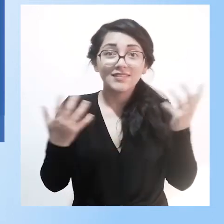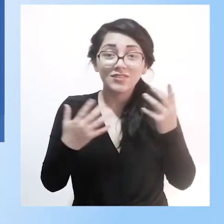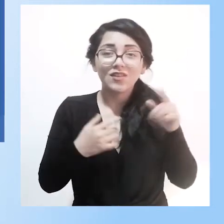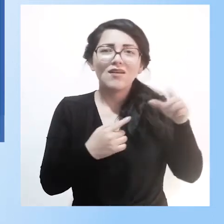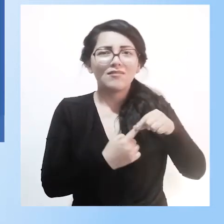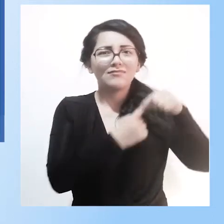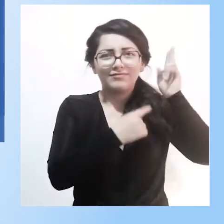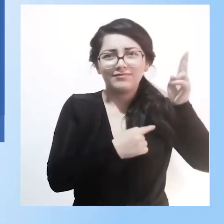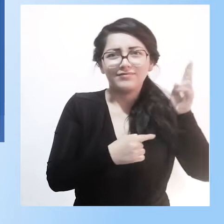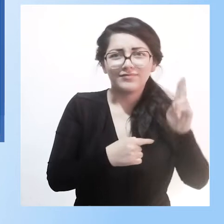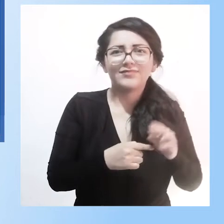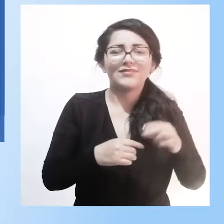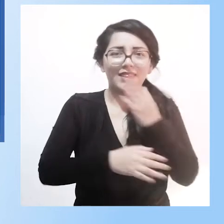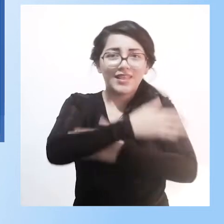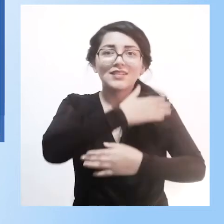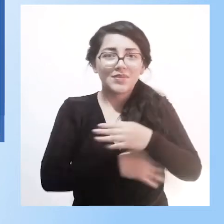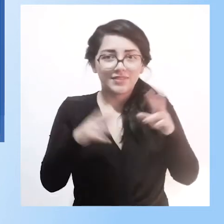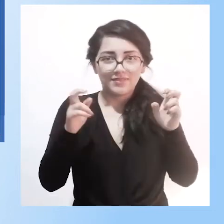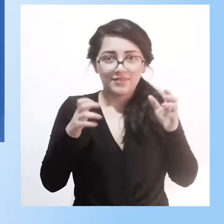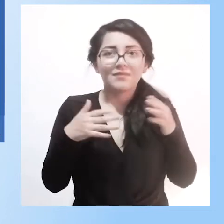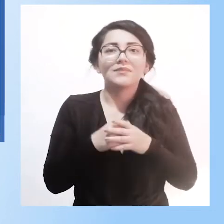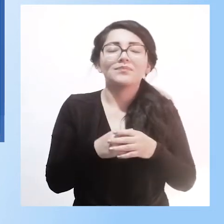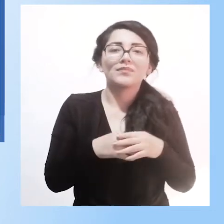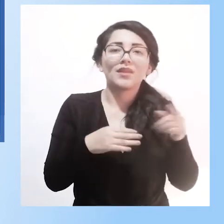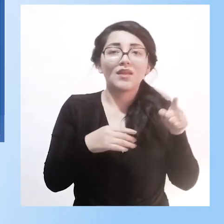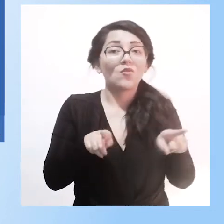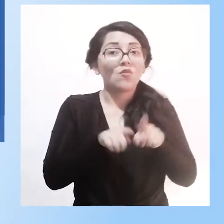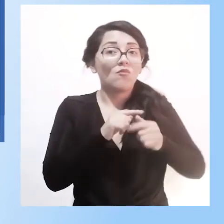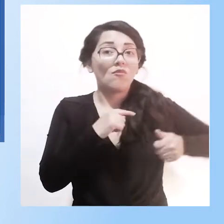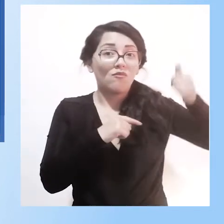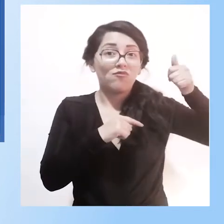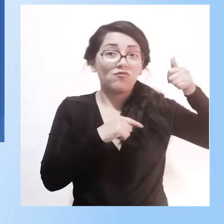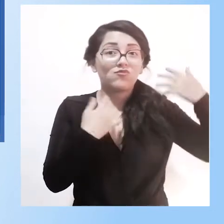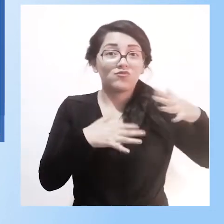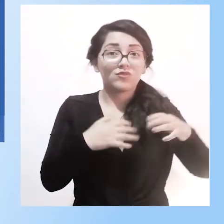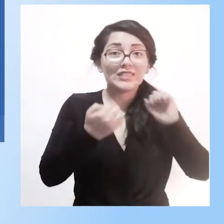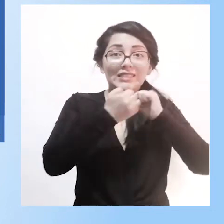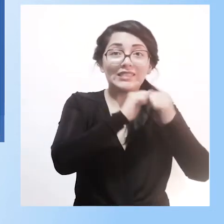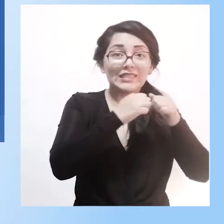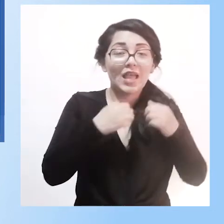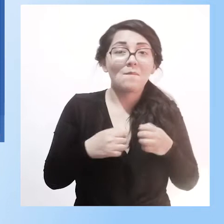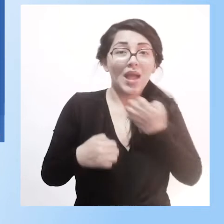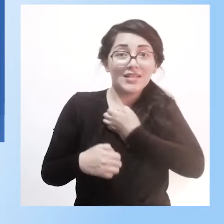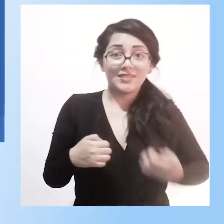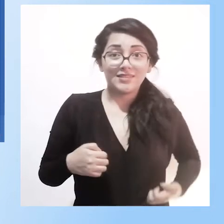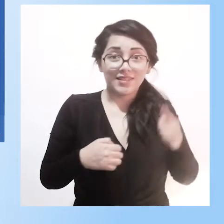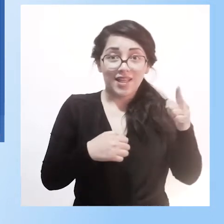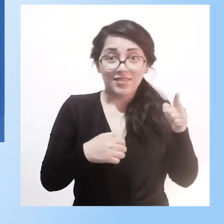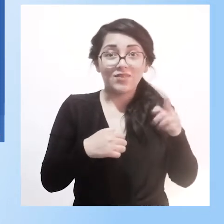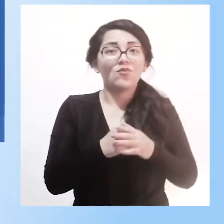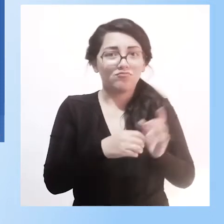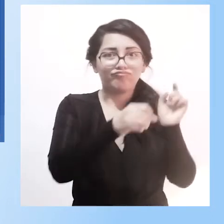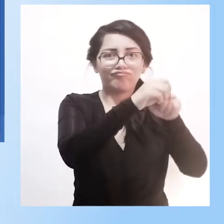discapacidad. Ocupó una amplia gama de cargos técnicos de alta jerarquía en el sistema de educación pública. Tuvo actividad paralela como